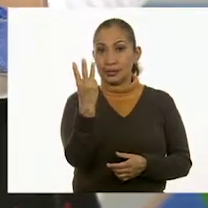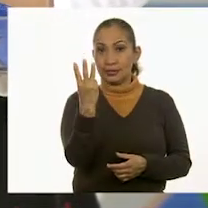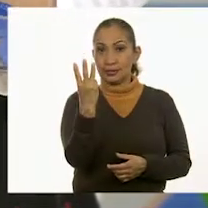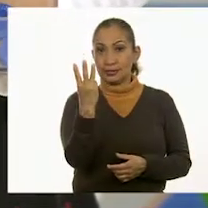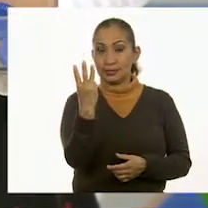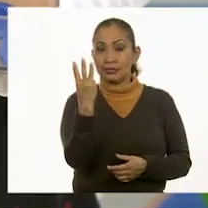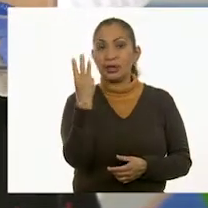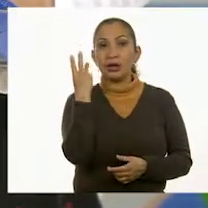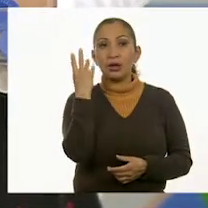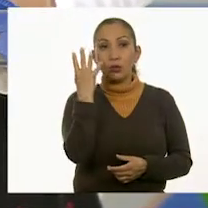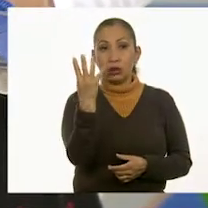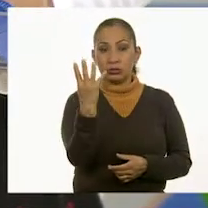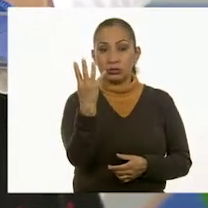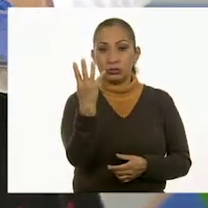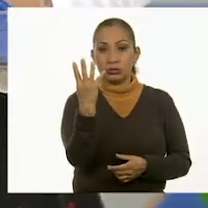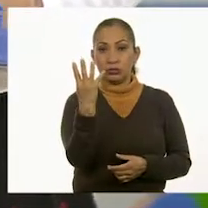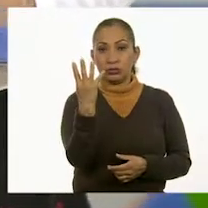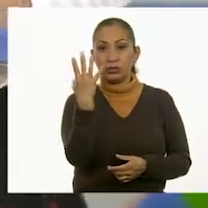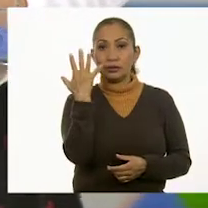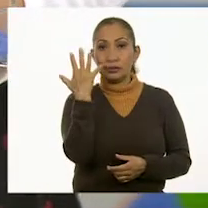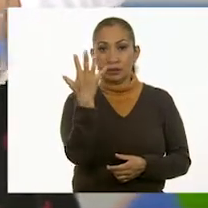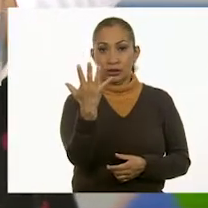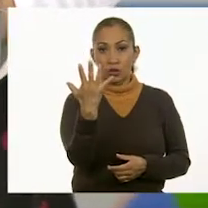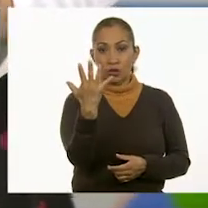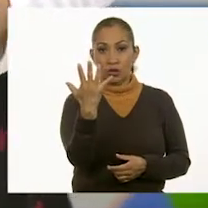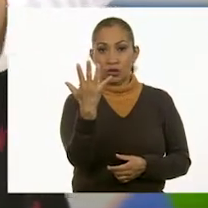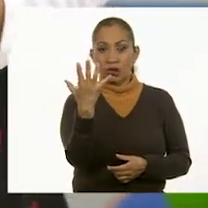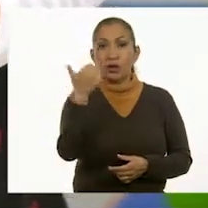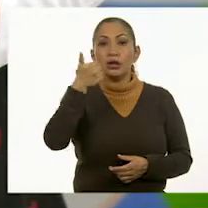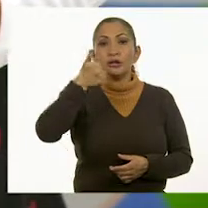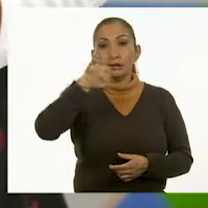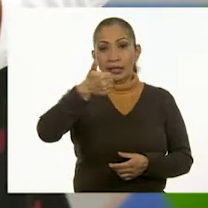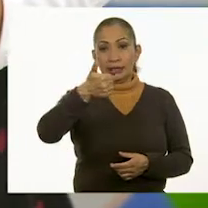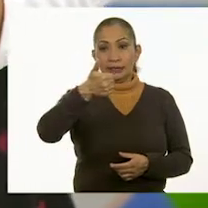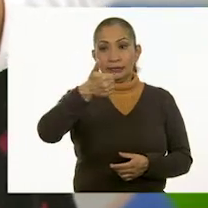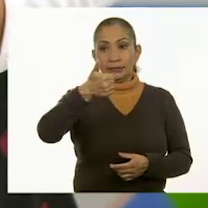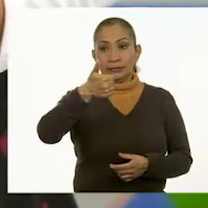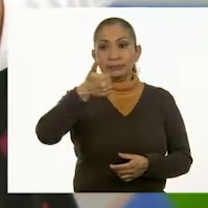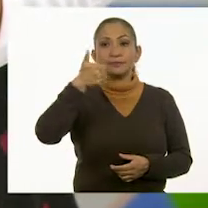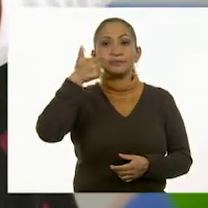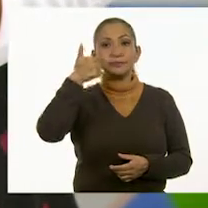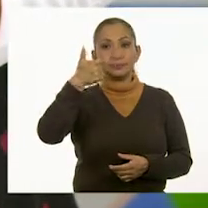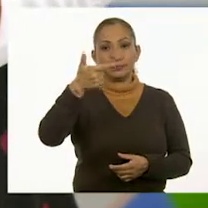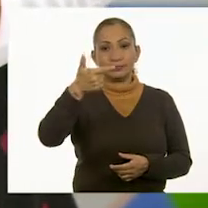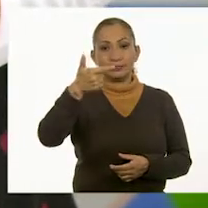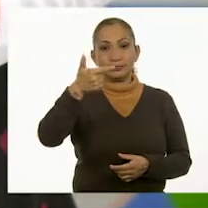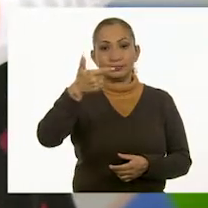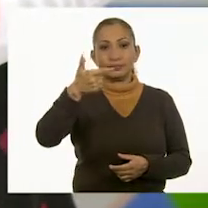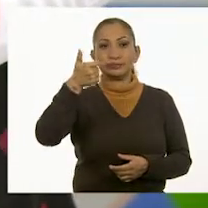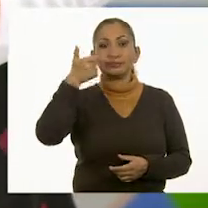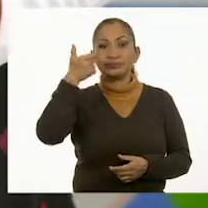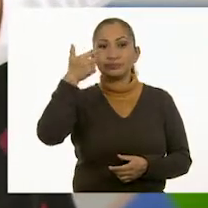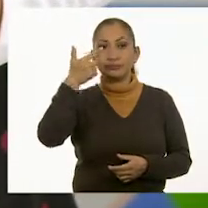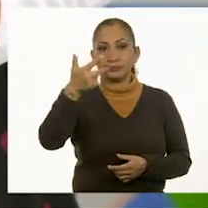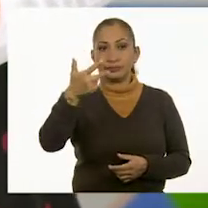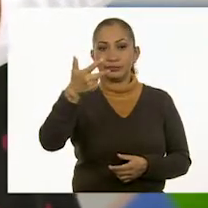tres, cuatro, cinco, seis, siete,